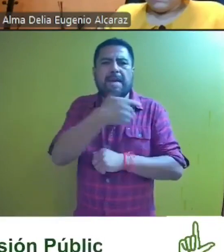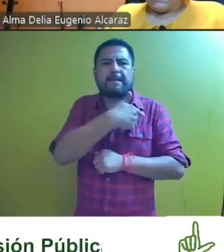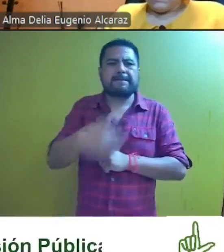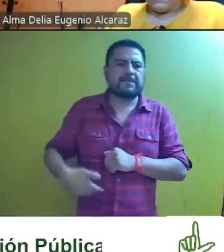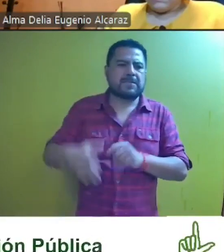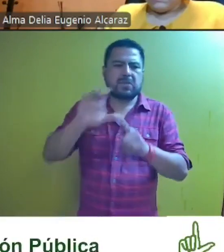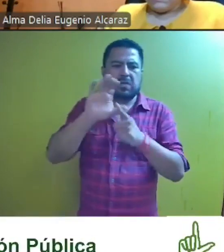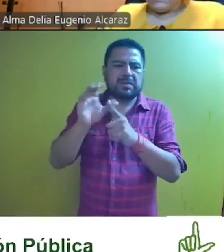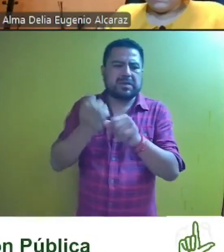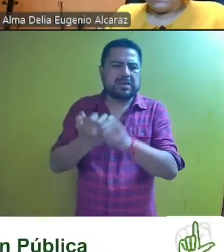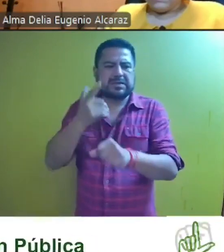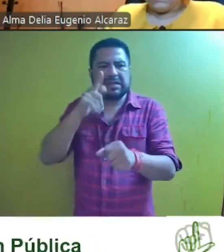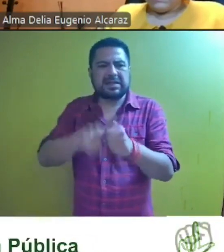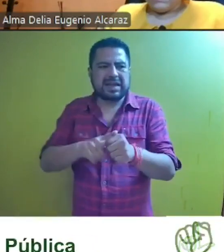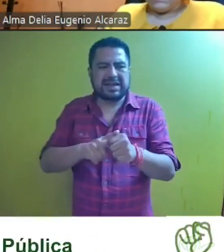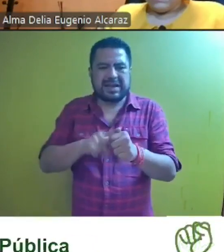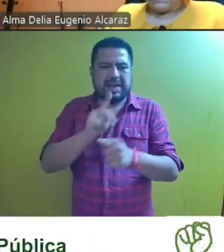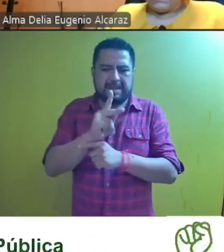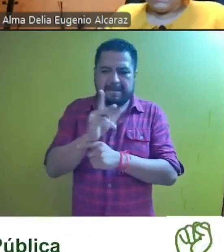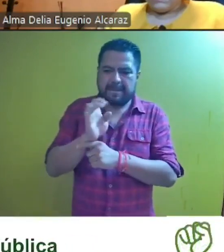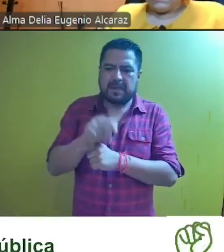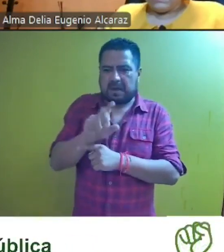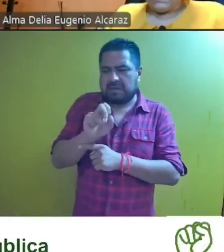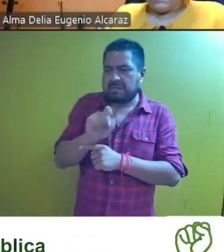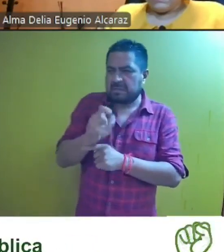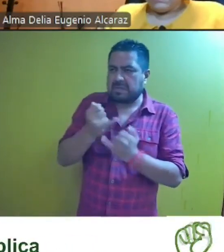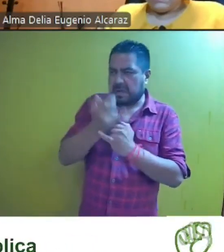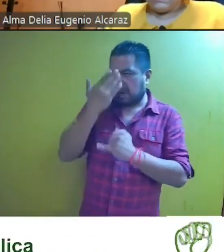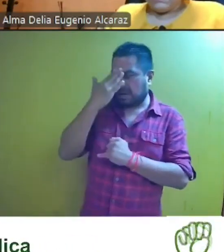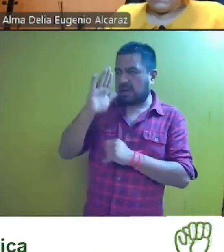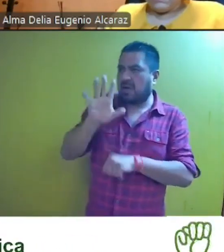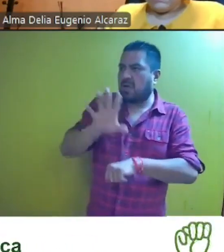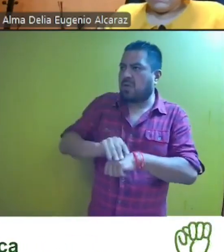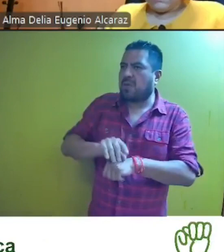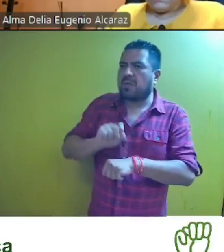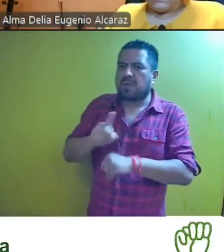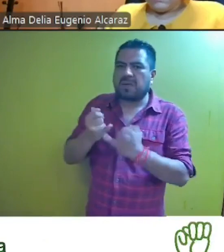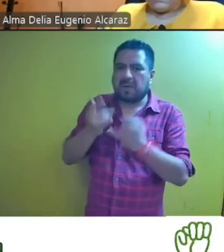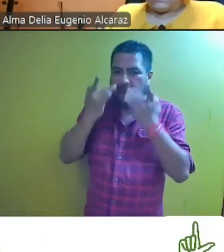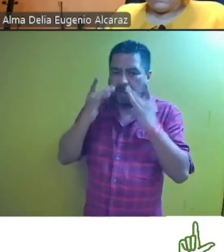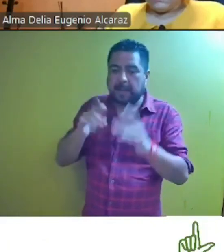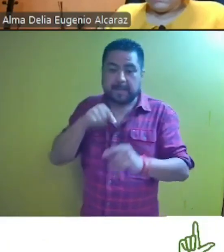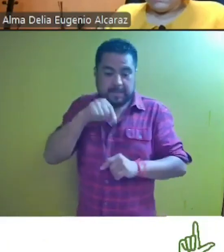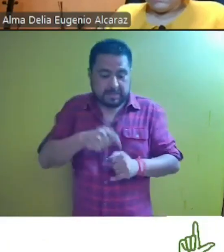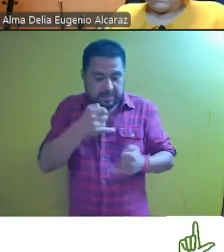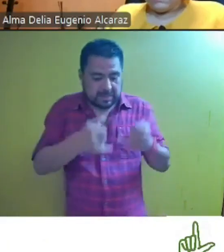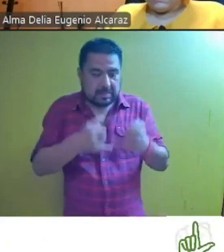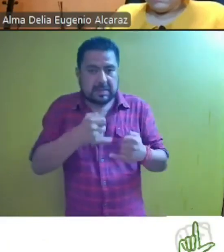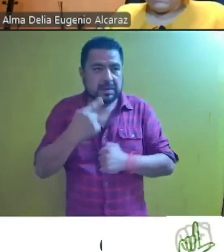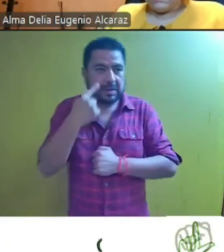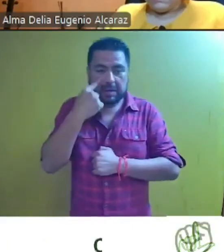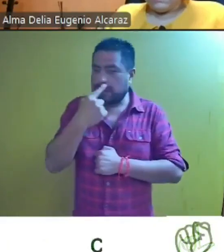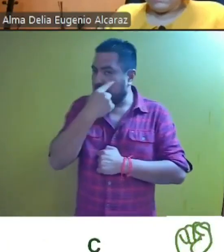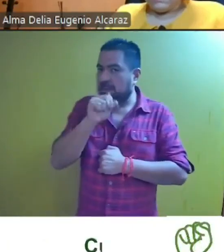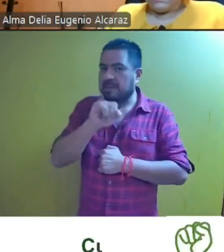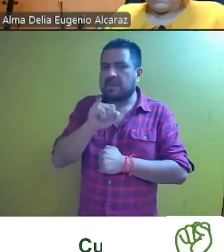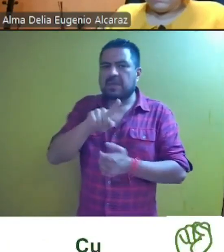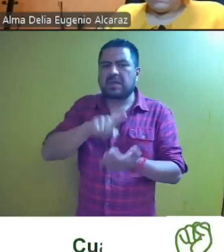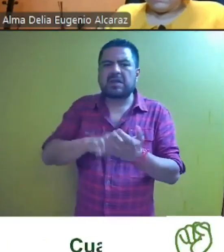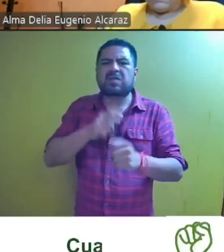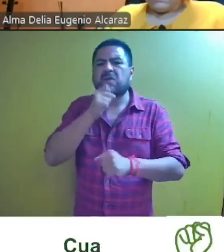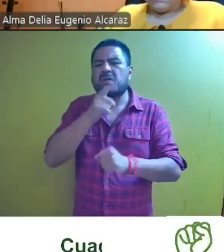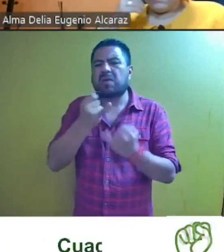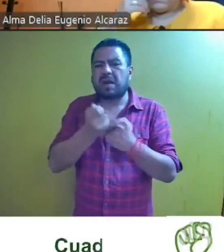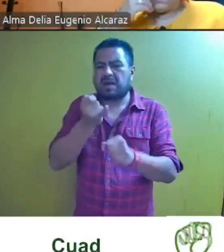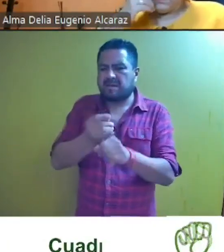comité directivo estatal y que por ende desconocía de la licencia en cuestión este tribunal considera que ese argumento se desvirtúa con el